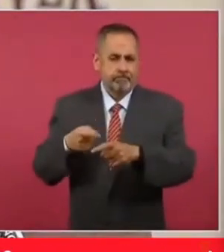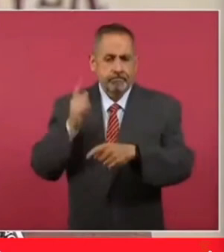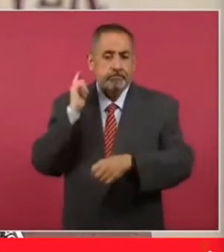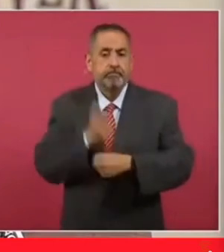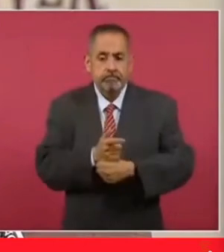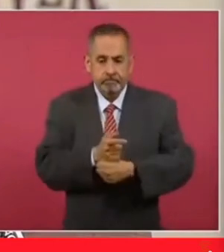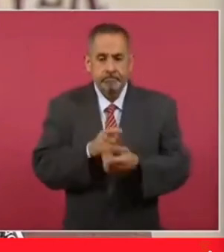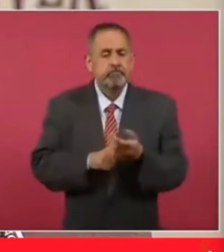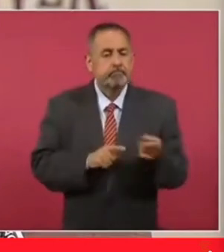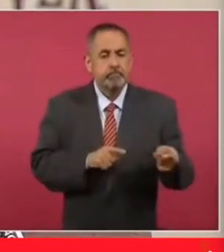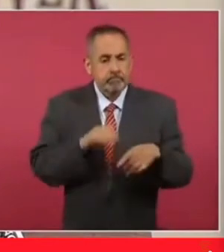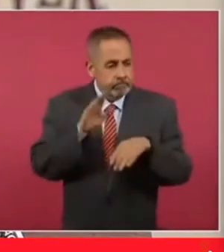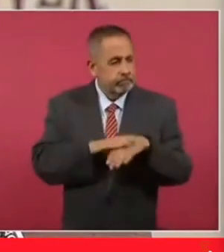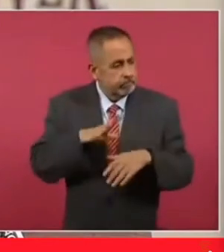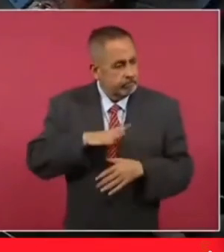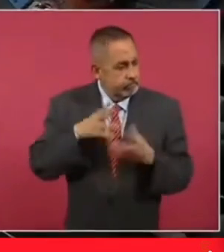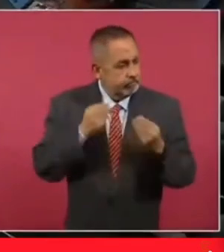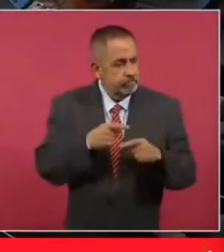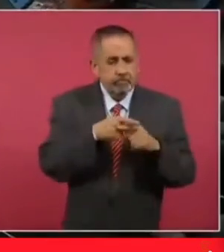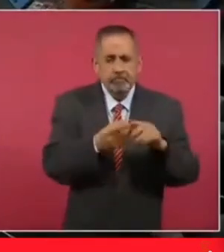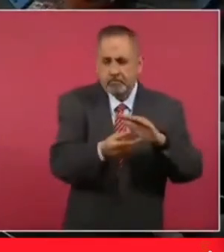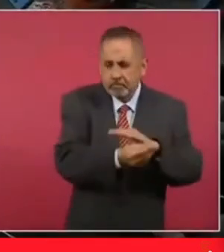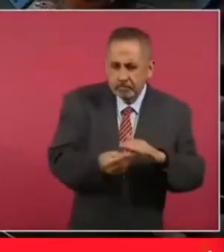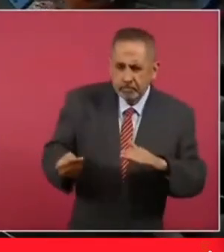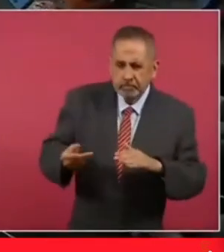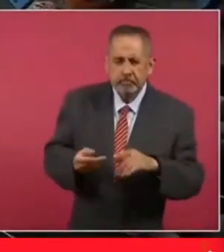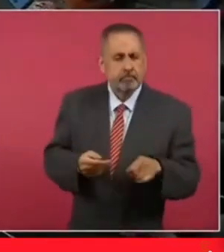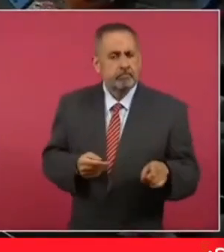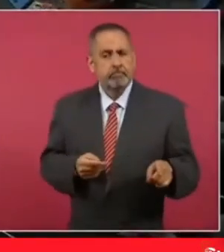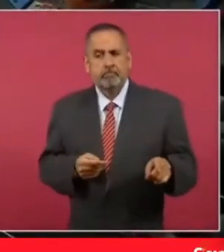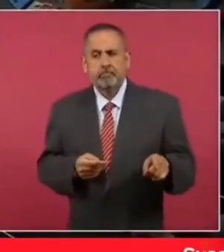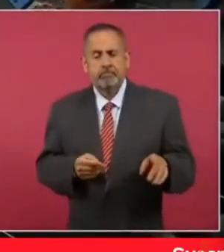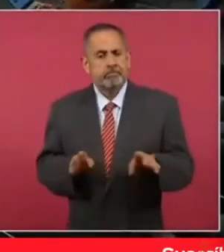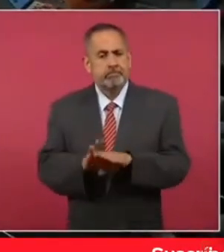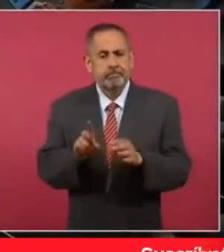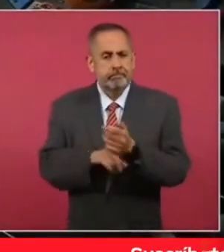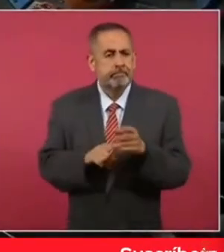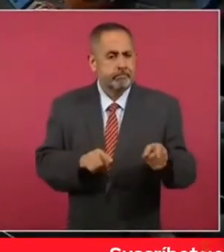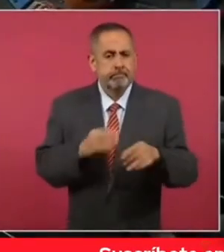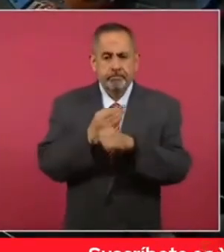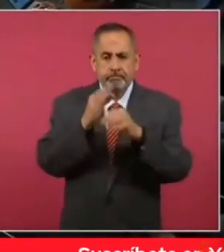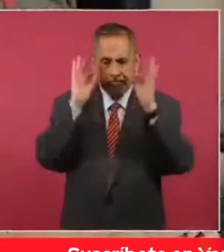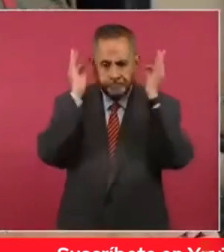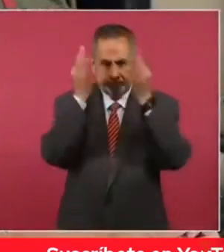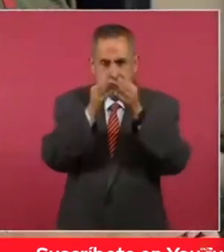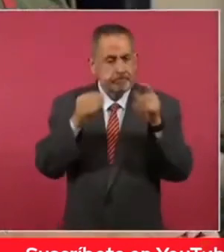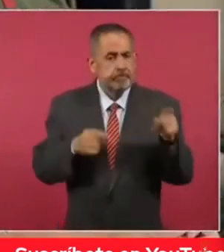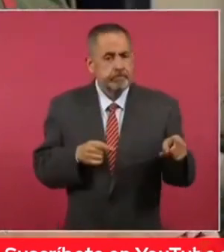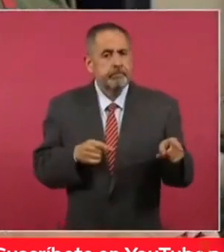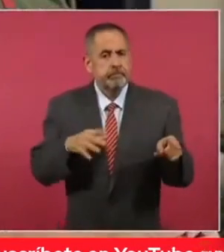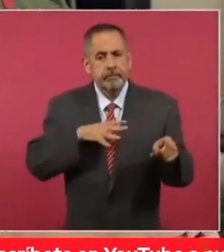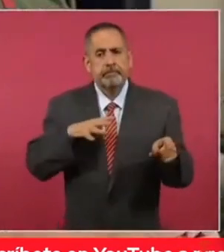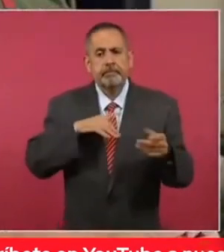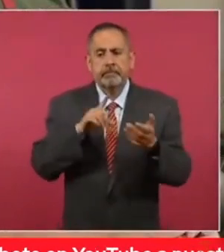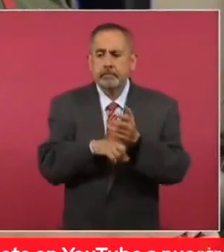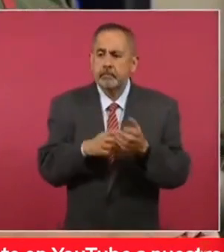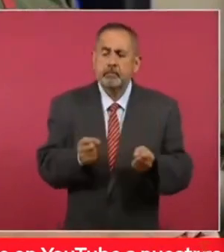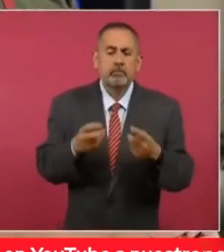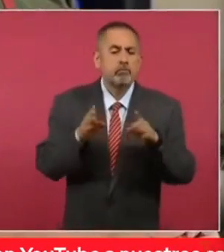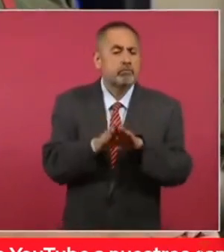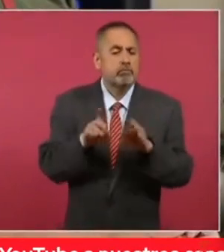detectar que hay paso de armamento, que hoy en día en las aduanas tenemos ahí